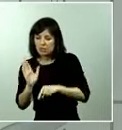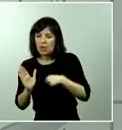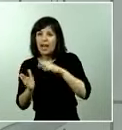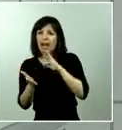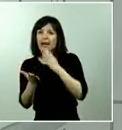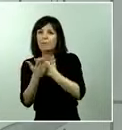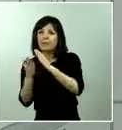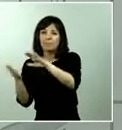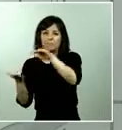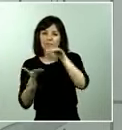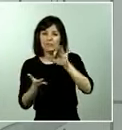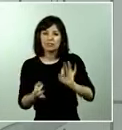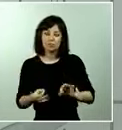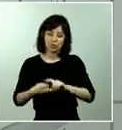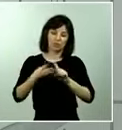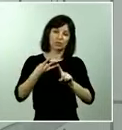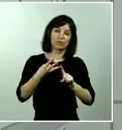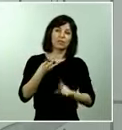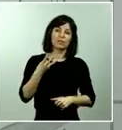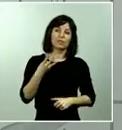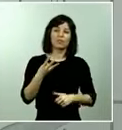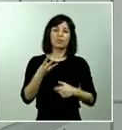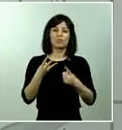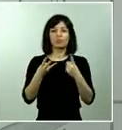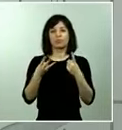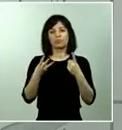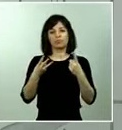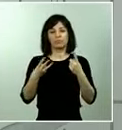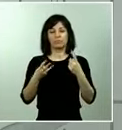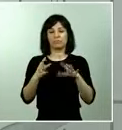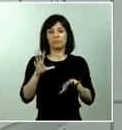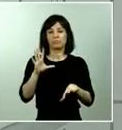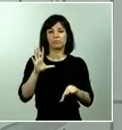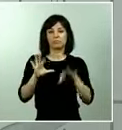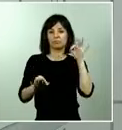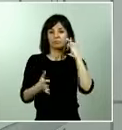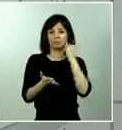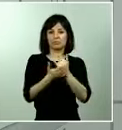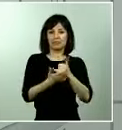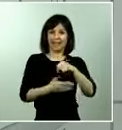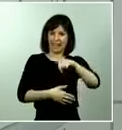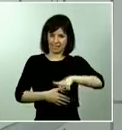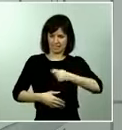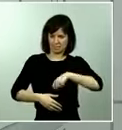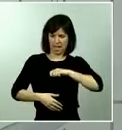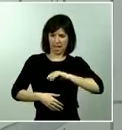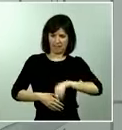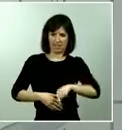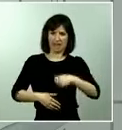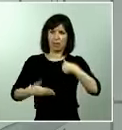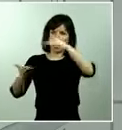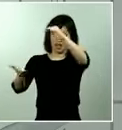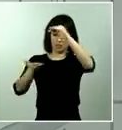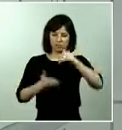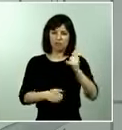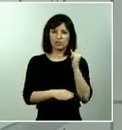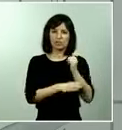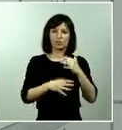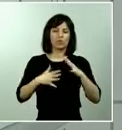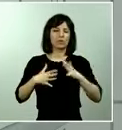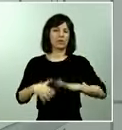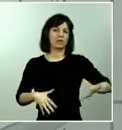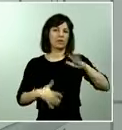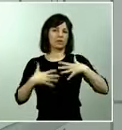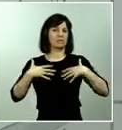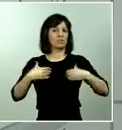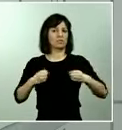un ensayo aleatorio aquí ya en territorio español con el origen material en el Instituto Nacional de Seguridad y Higiene del Trabajo insisto cuando